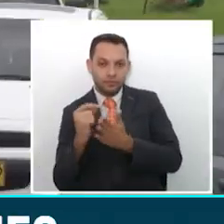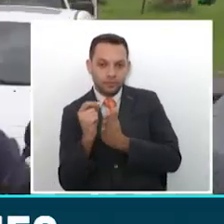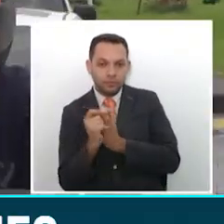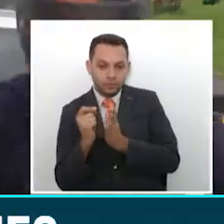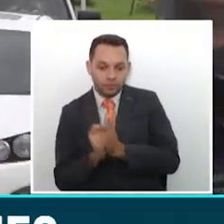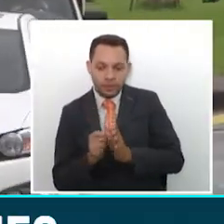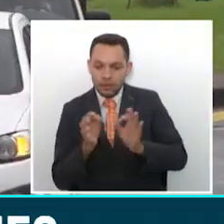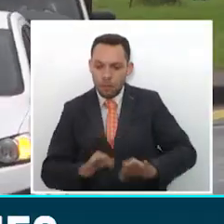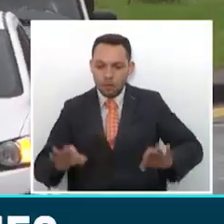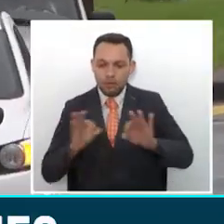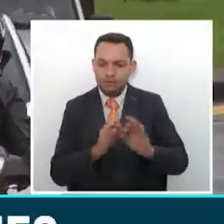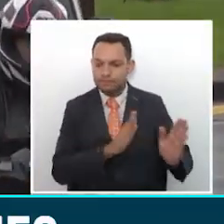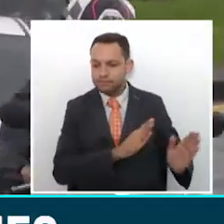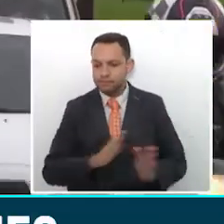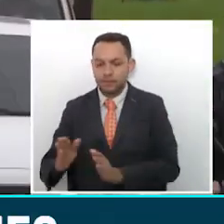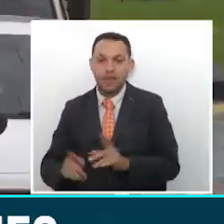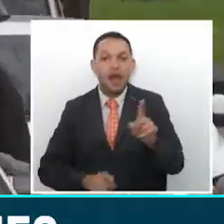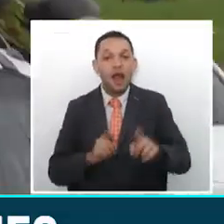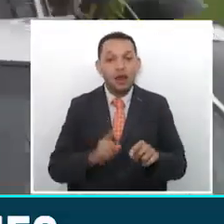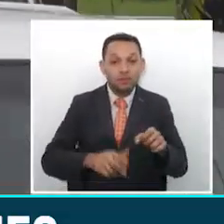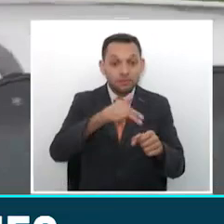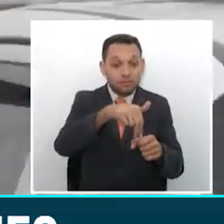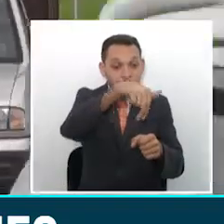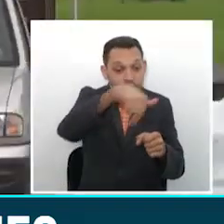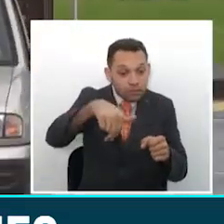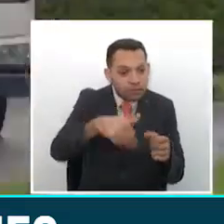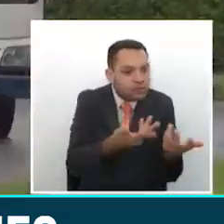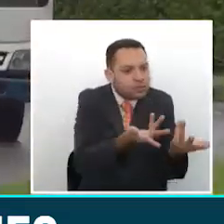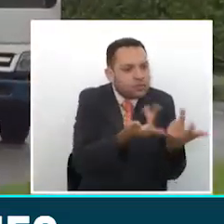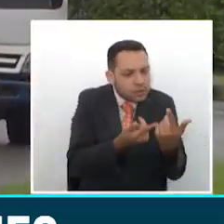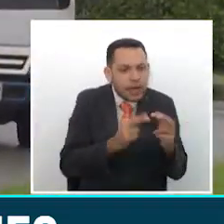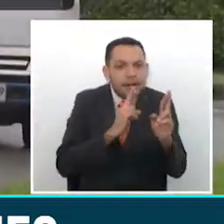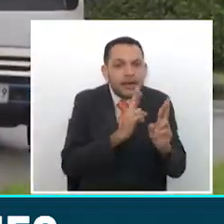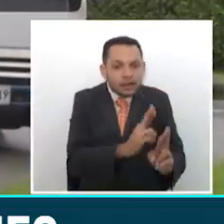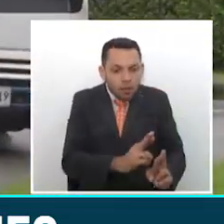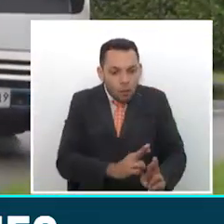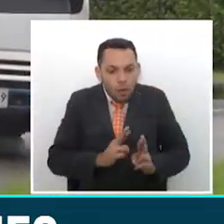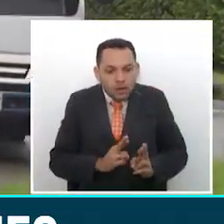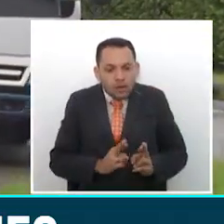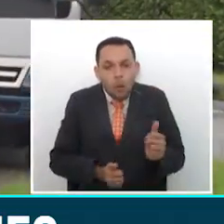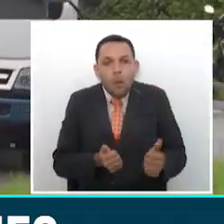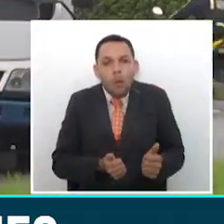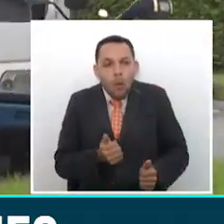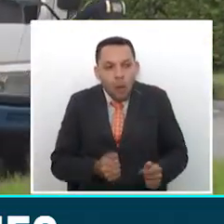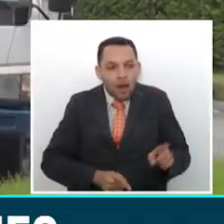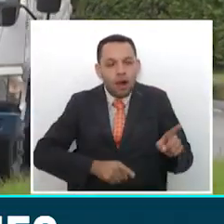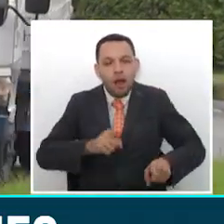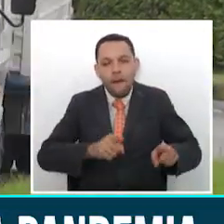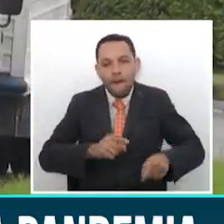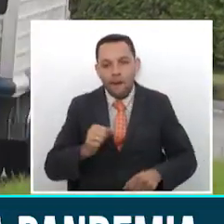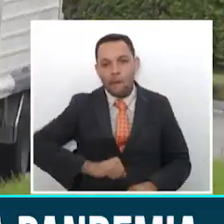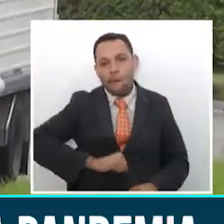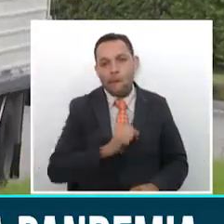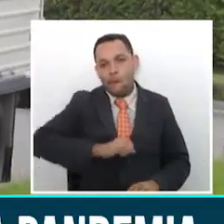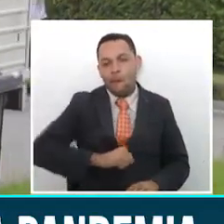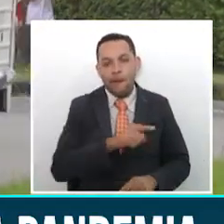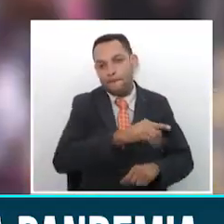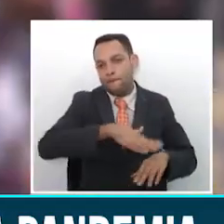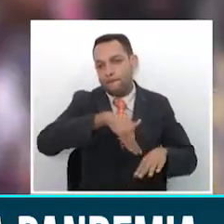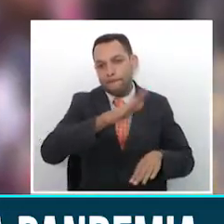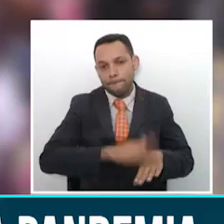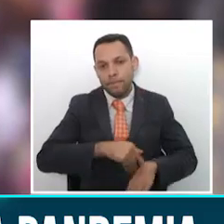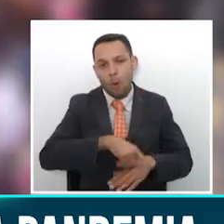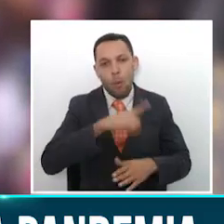establecidos. Pedimos la opinión de algunos ciudadanos, quienes, como única respuesta, encontraron en la indisciplina social el culpable del aumento de las